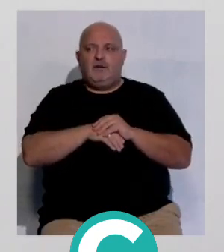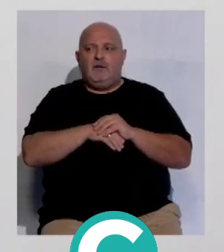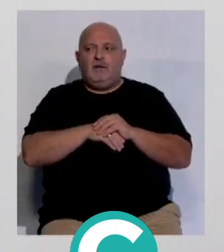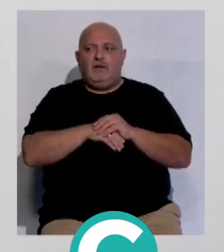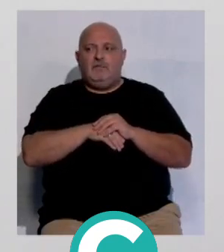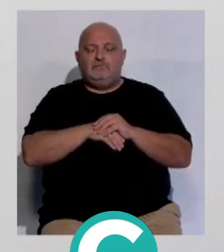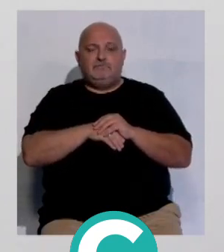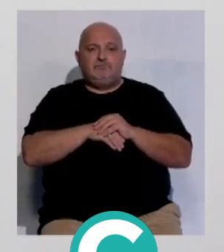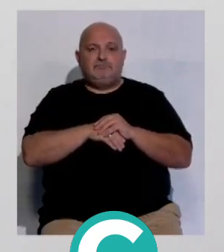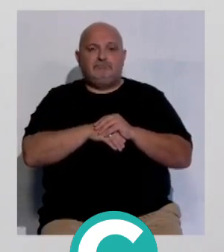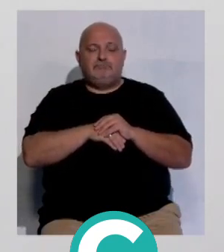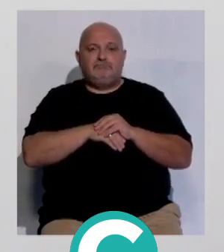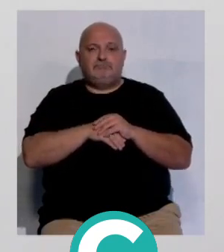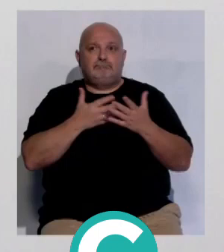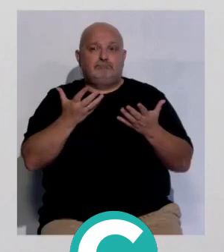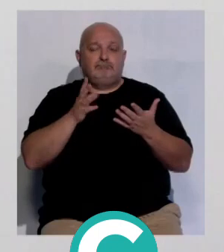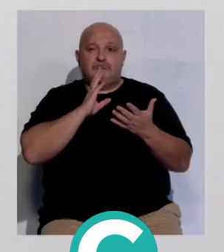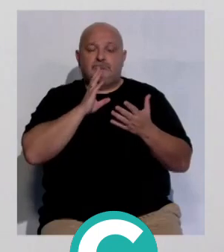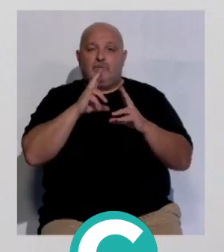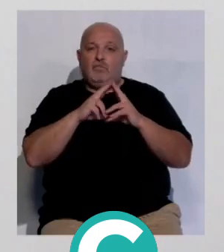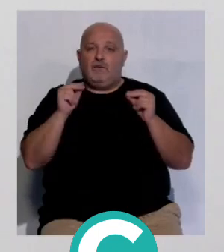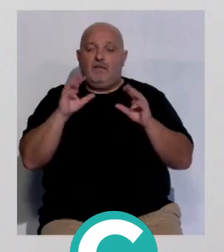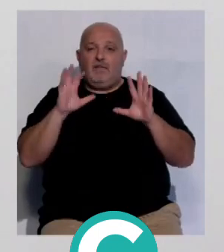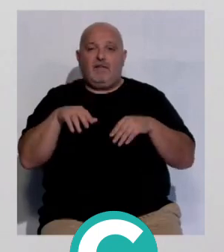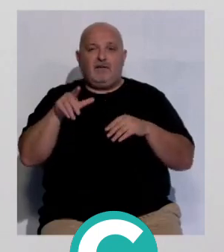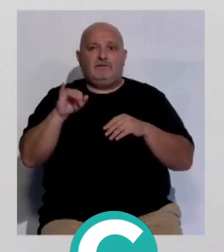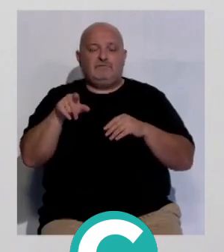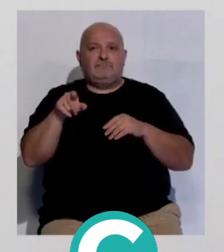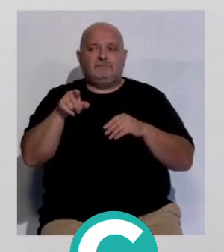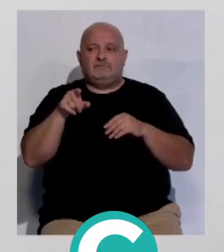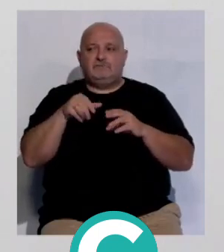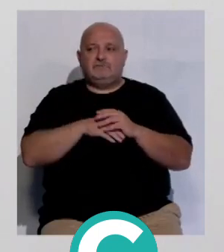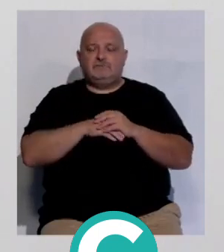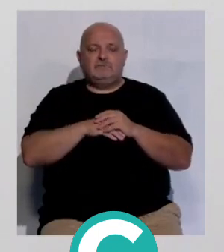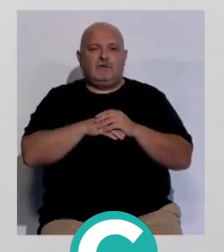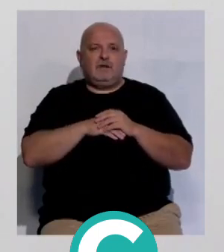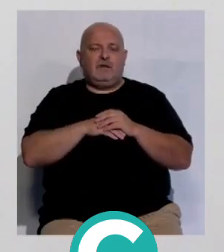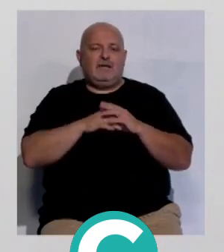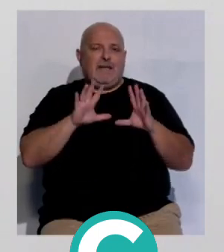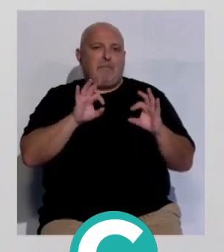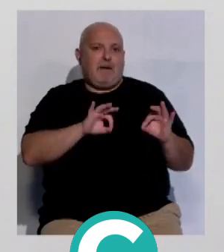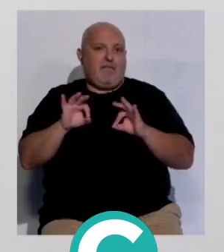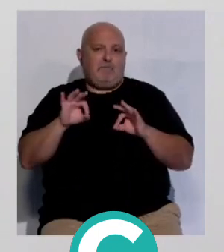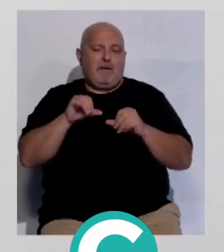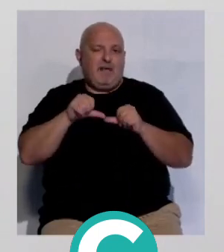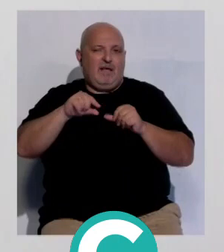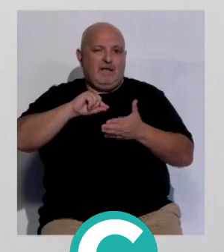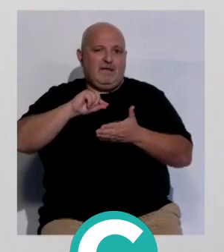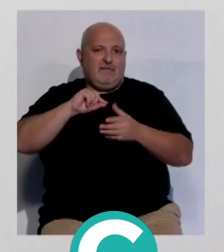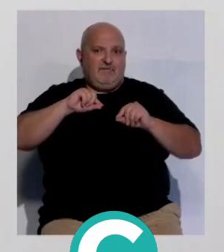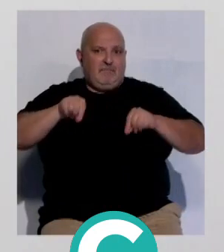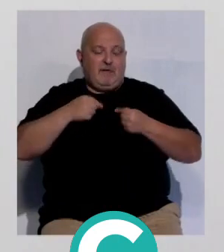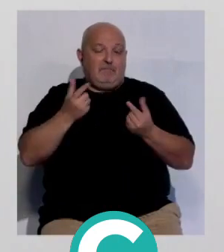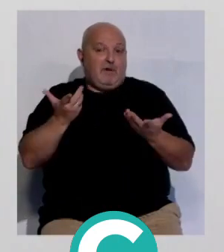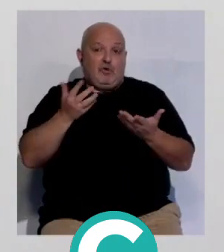bueno como digo la Universidad de Cádiz ya está preparada para firmar ese convenio